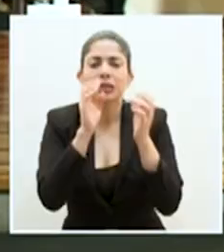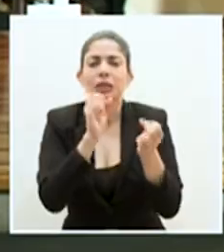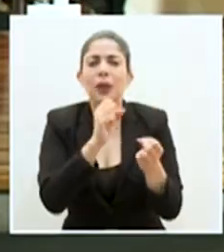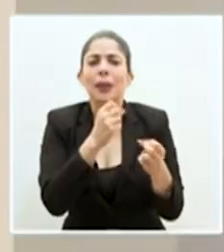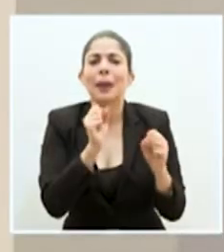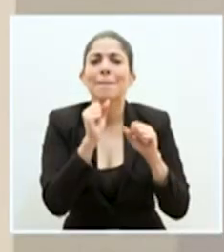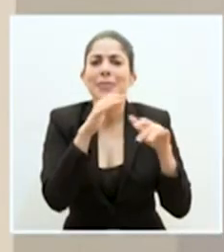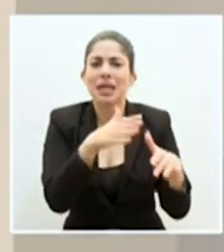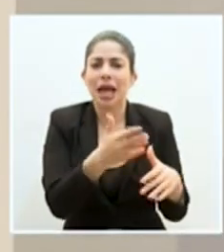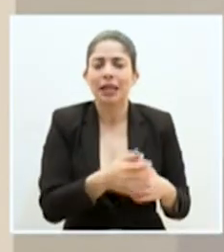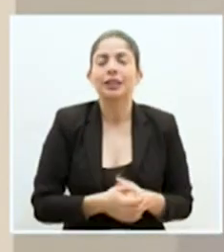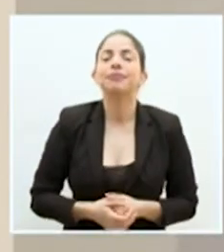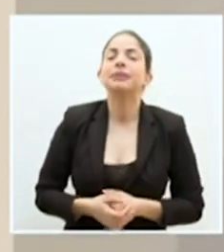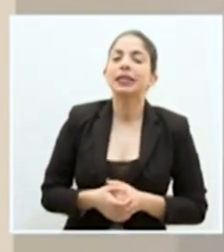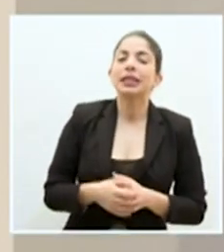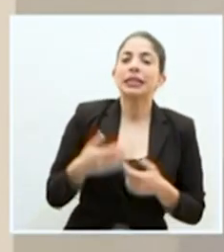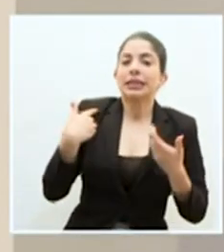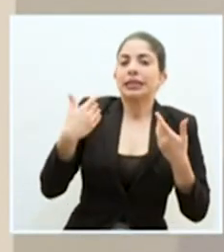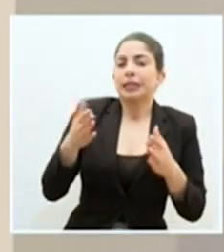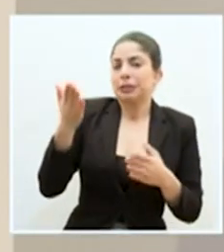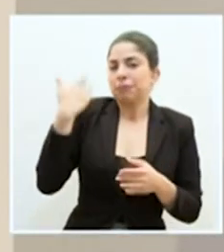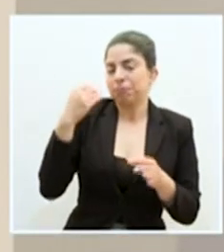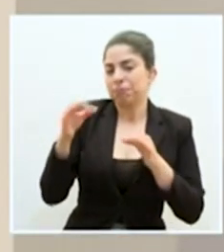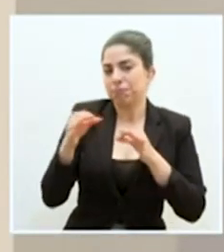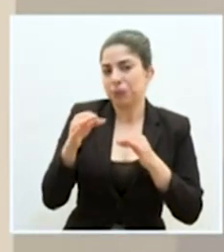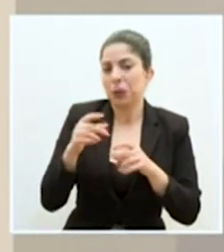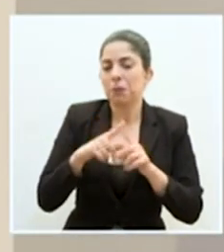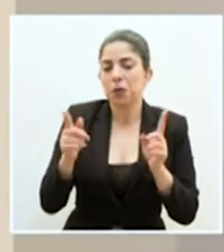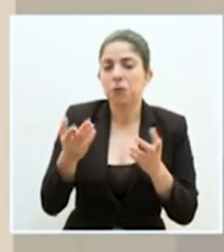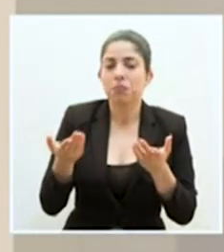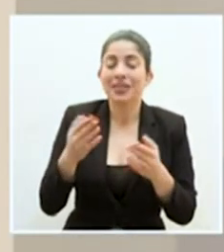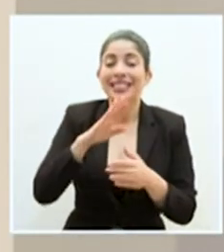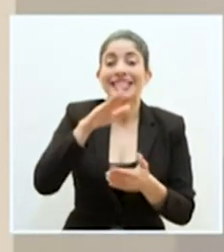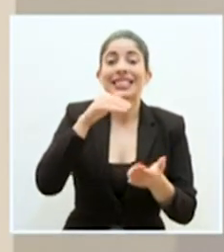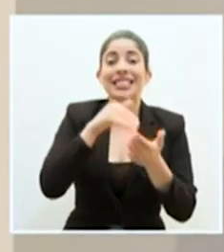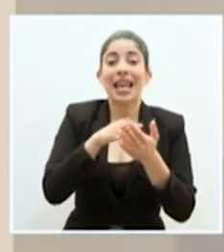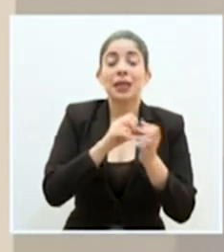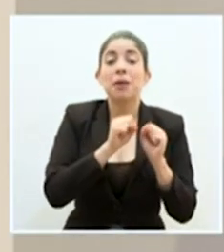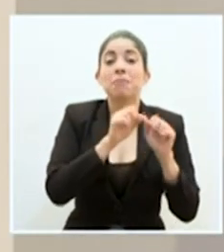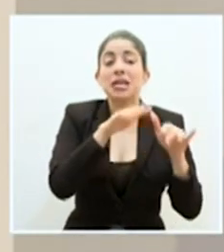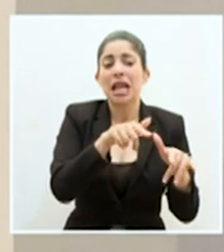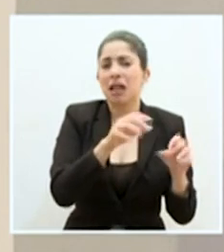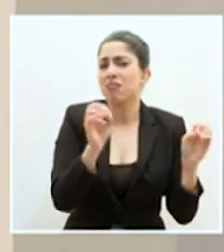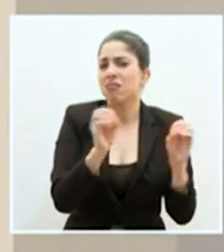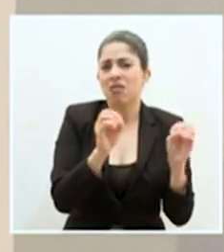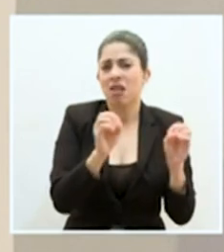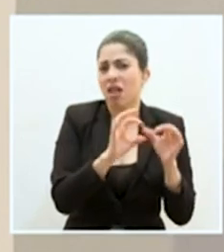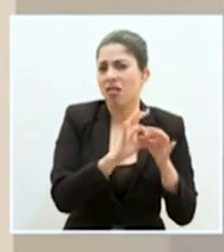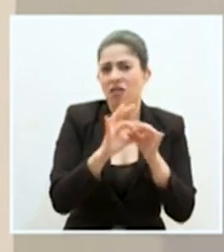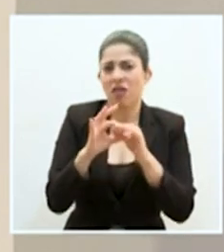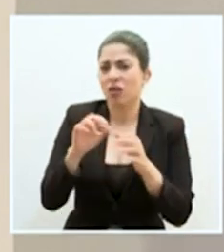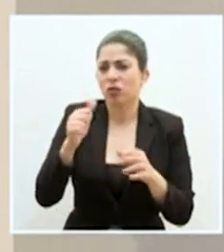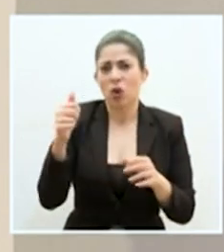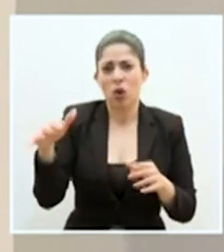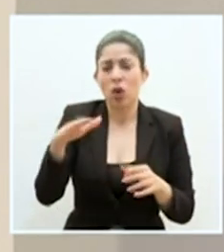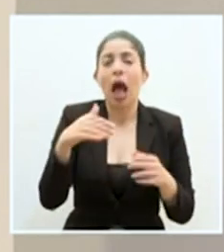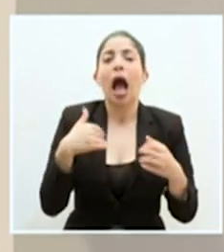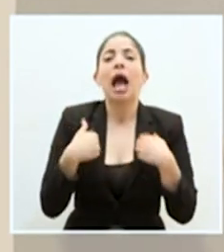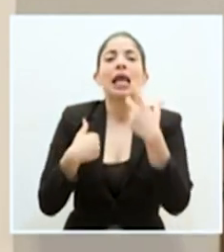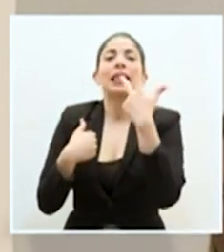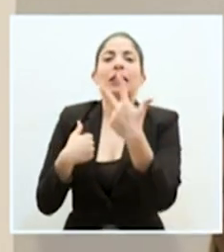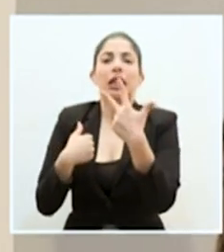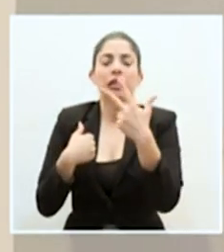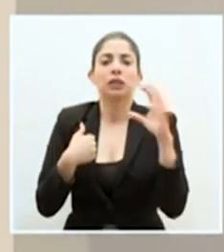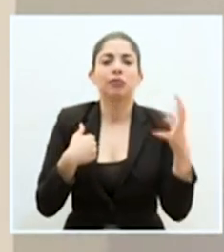Ya, bueno, justamente había indicado eso anteriormente. Con el centro de migrantes no tenemos ningún caso relacionado y tenemos tres clústeres en